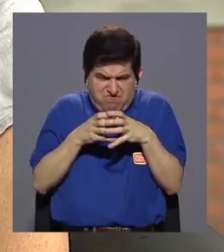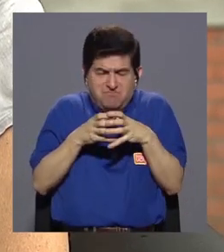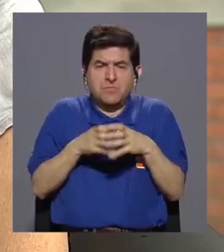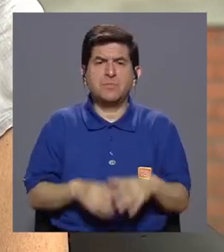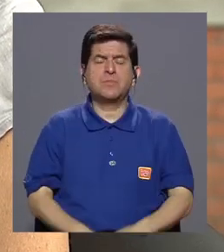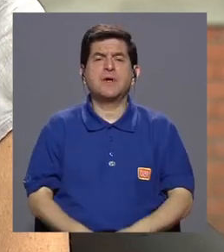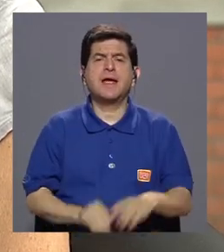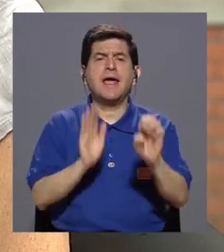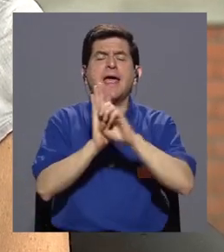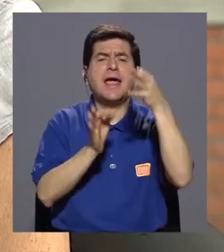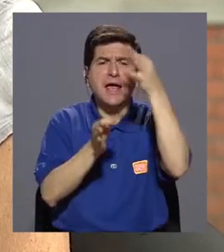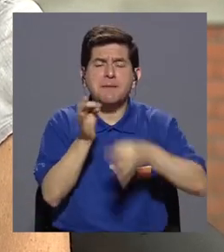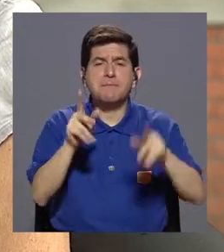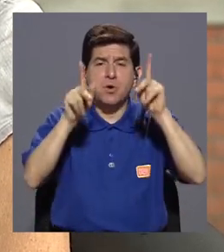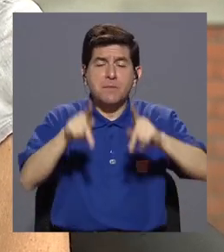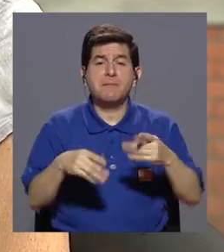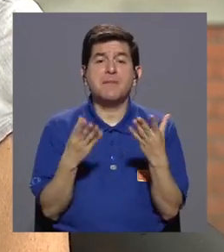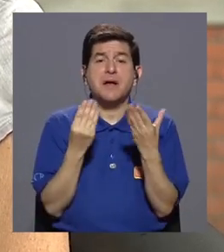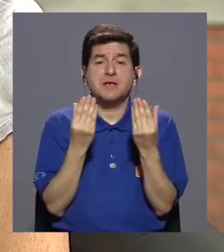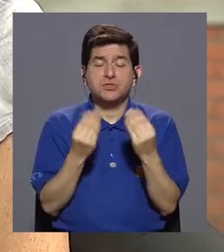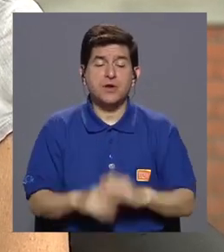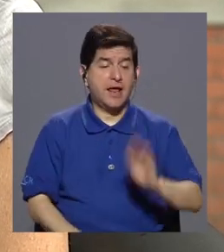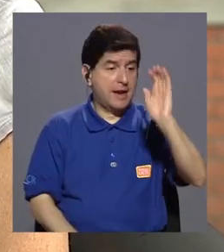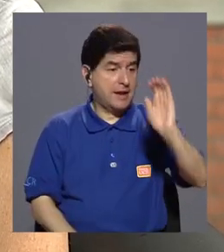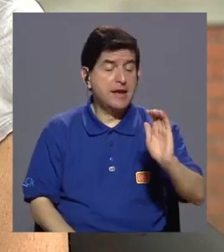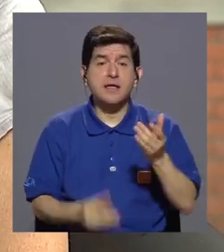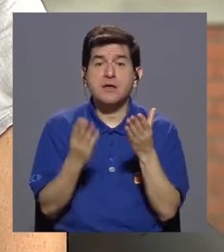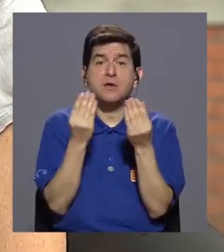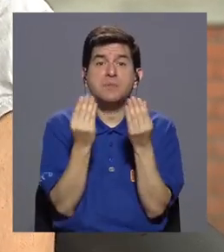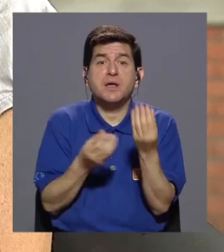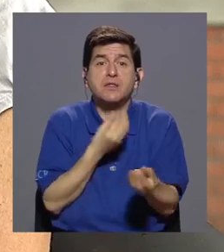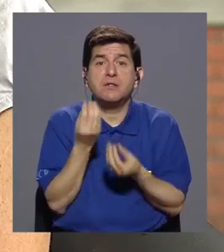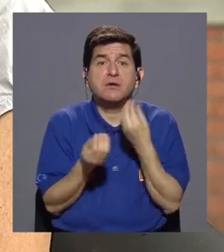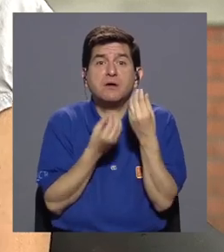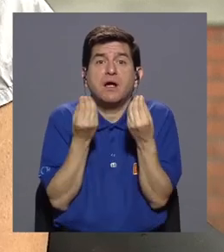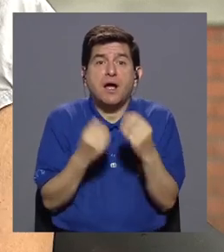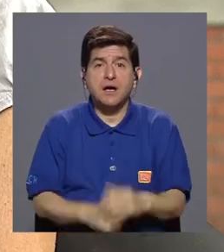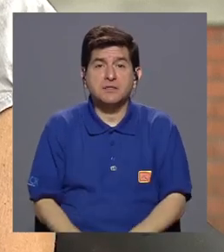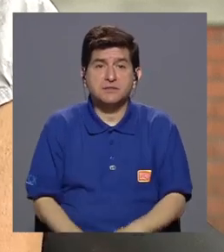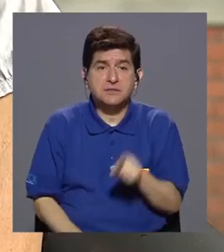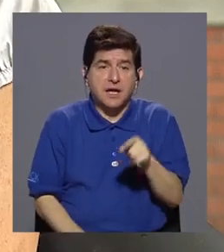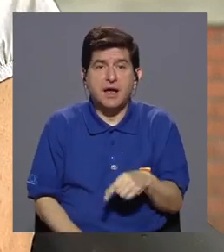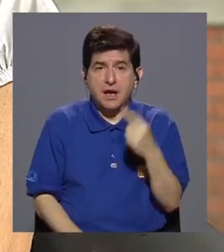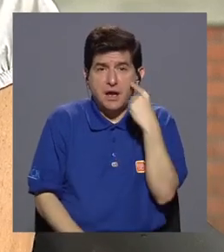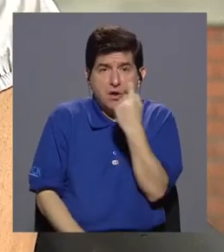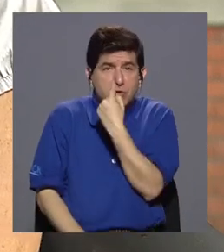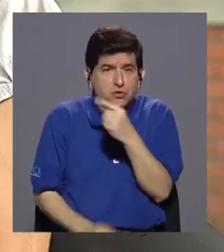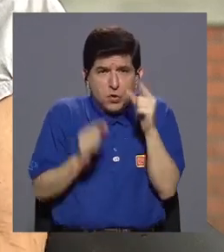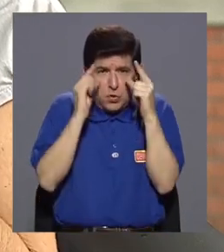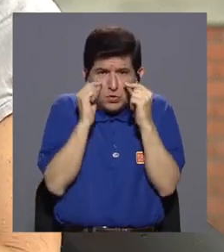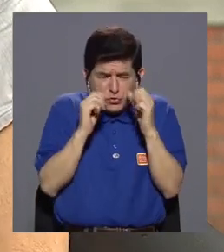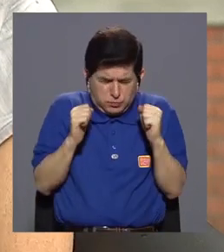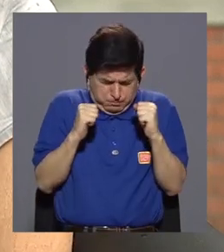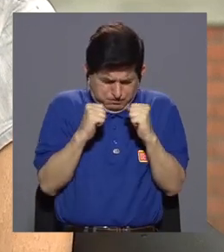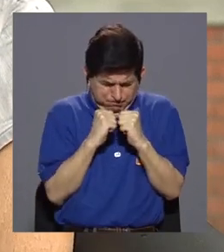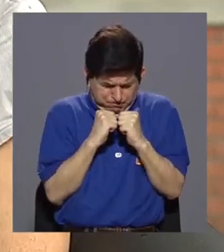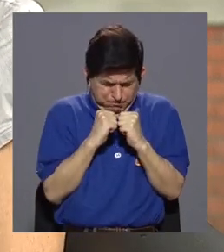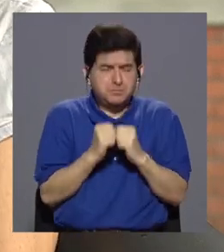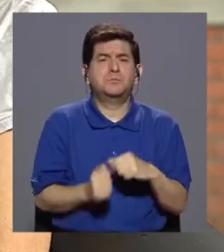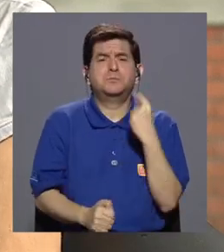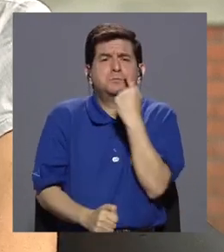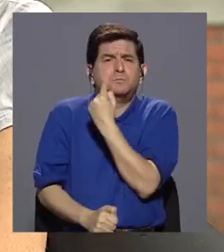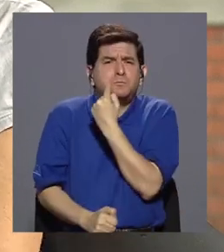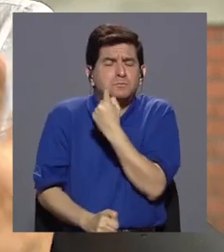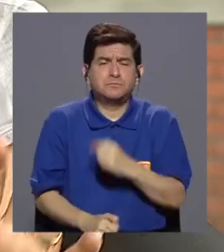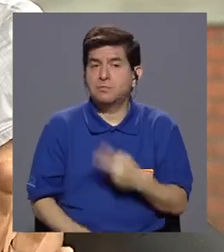cuando alguien tiene miedo. Cuando un niño tiene miedo, lo que hace es cerrar los ojos, apretar el cuerpo, apretar la boca